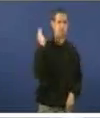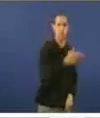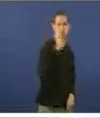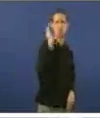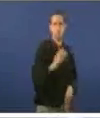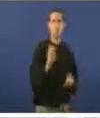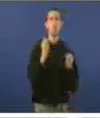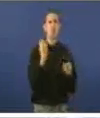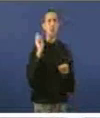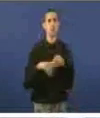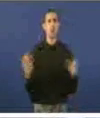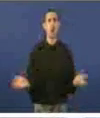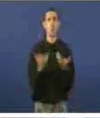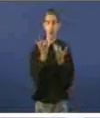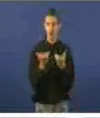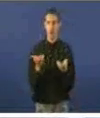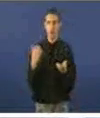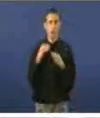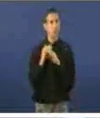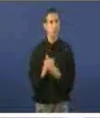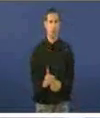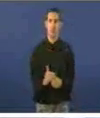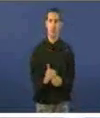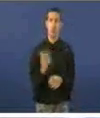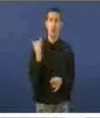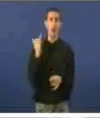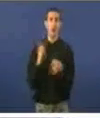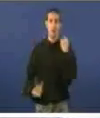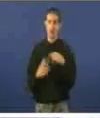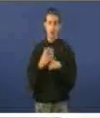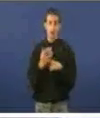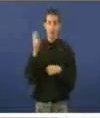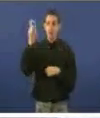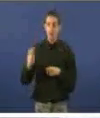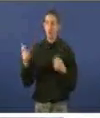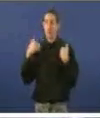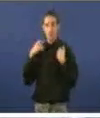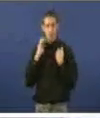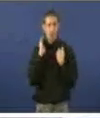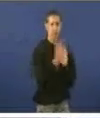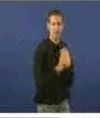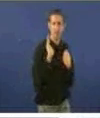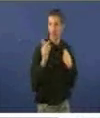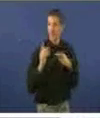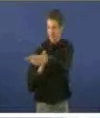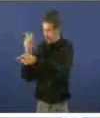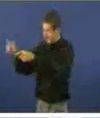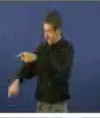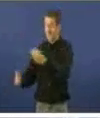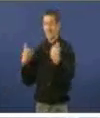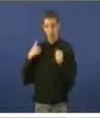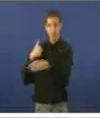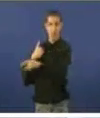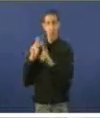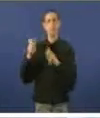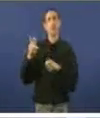folga, actuaría para que esos feitos se clarificaran e que as persoas responsables dos ataques a dereitos fundamentais dos